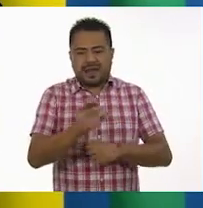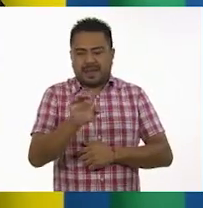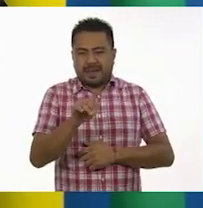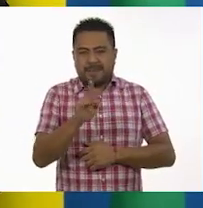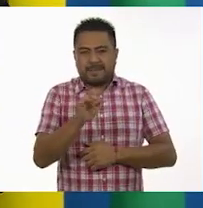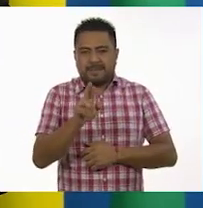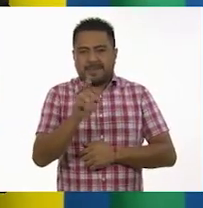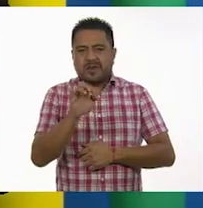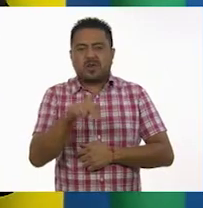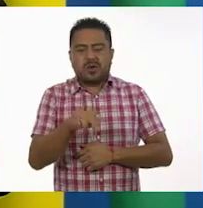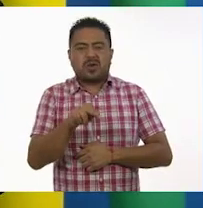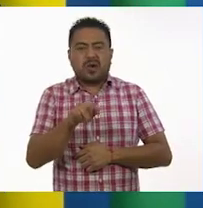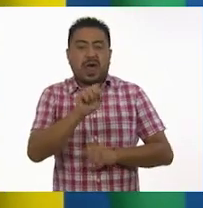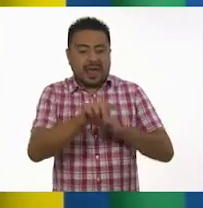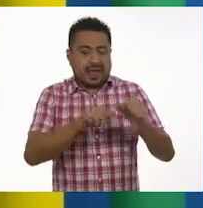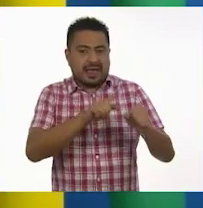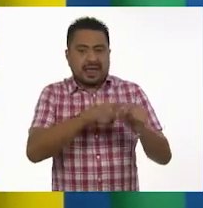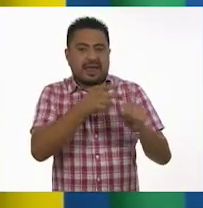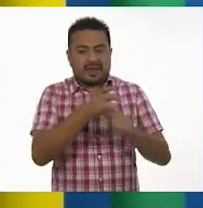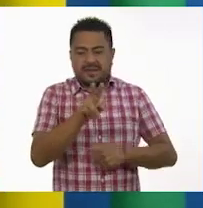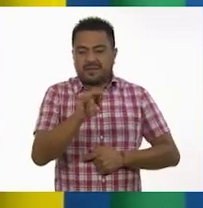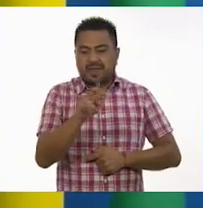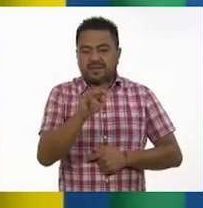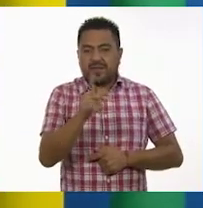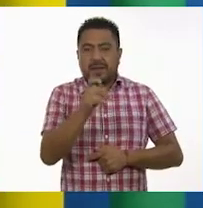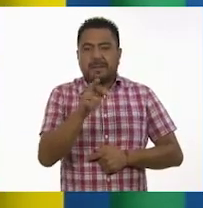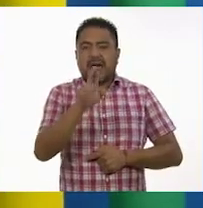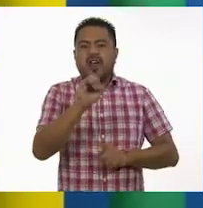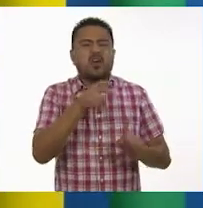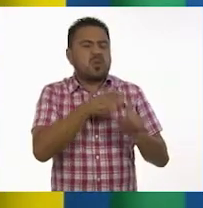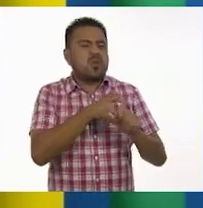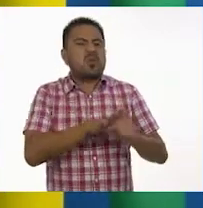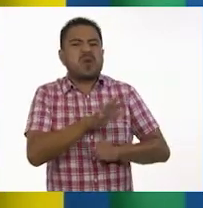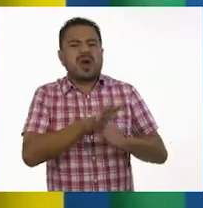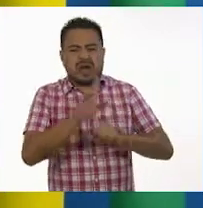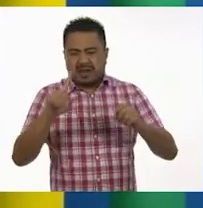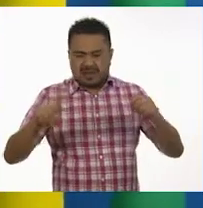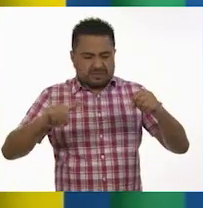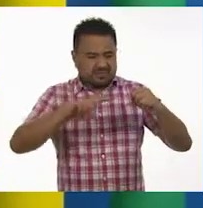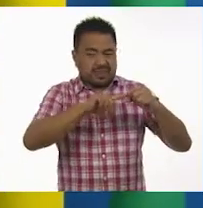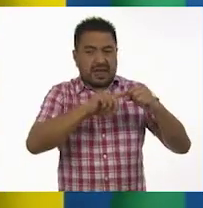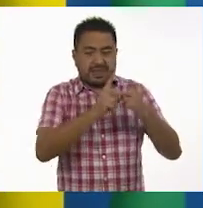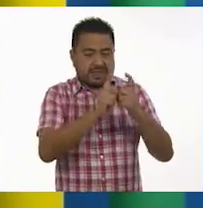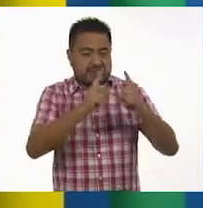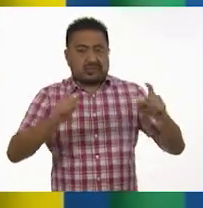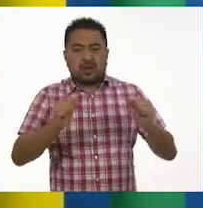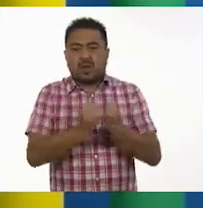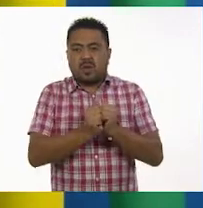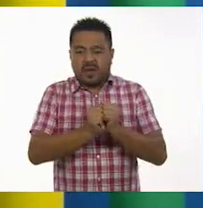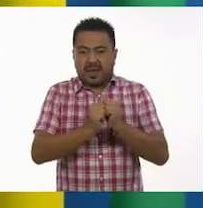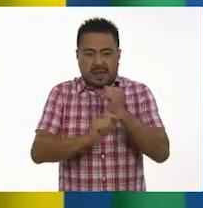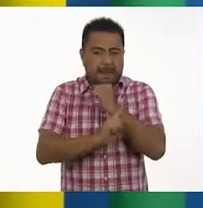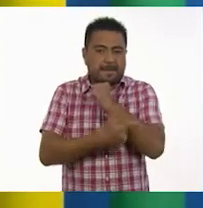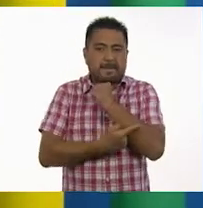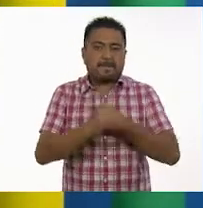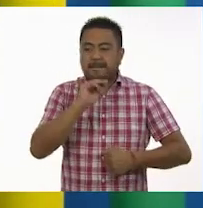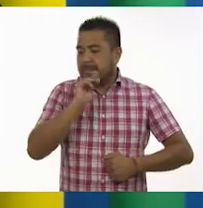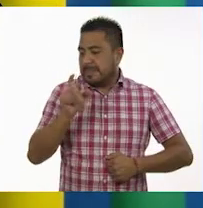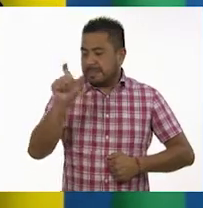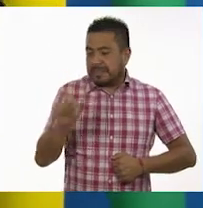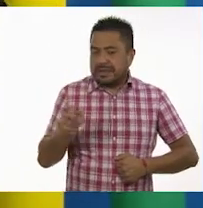Un animal vivíparo es aquel cuya embrión se desarrolla en el vientre materno,